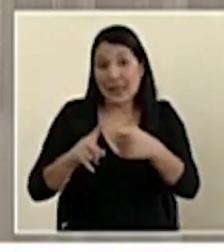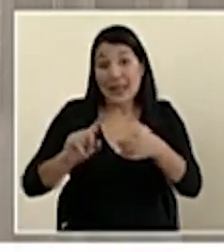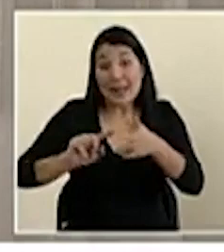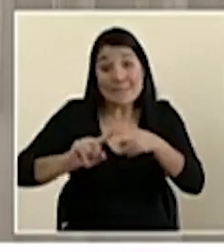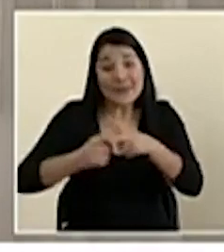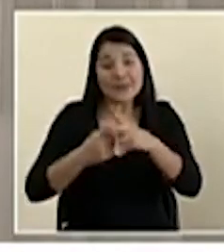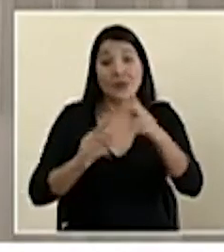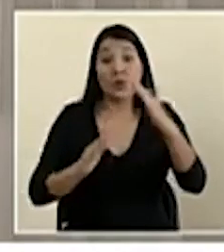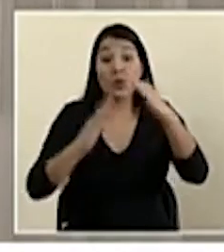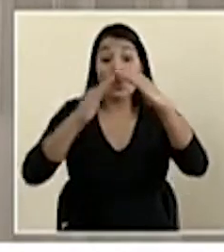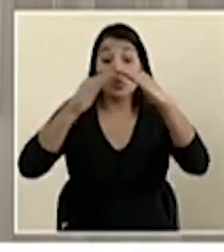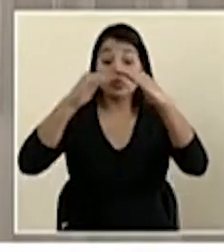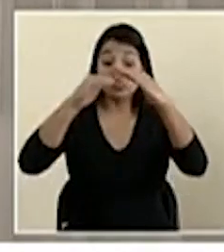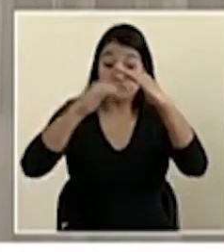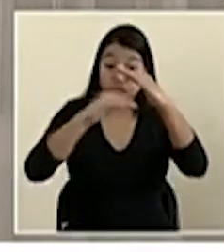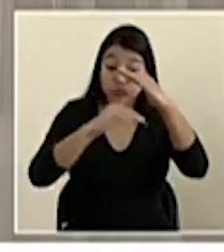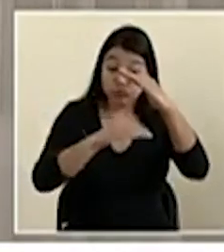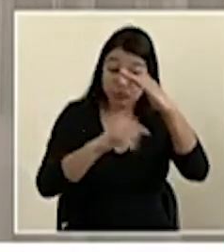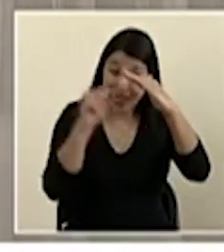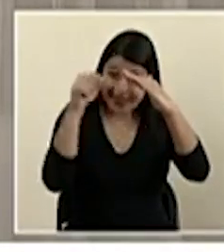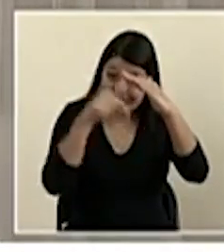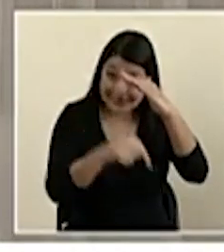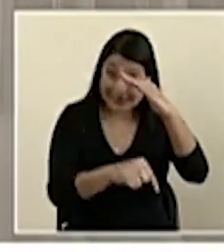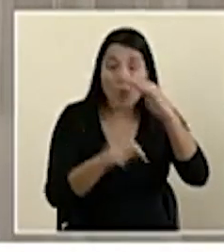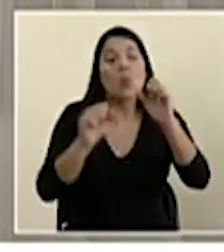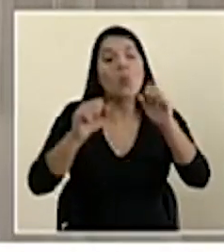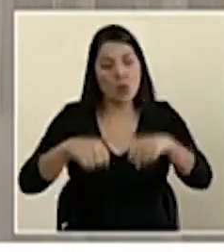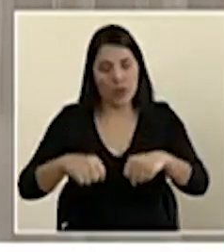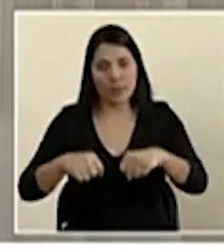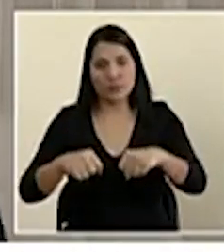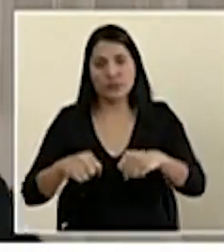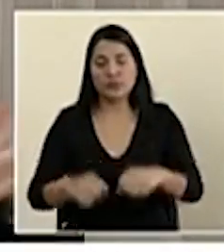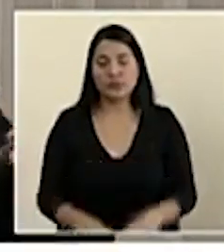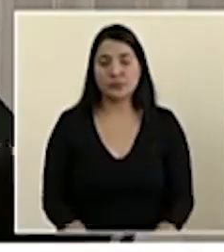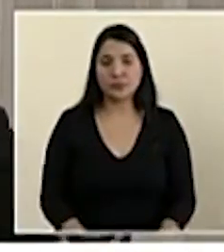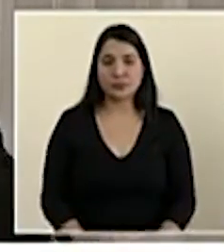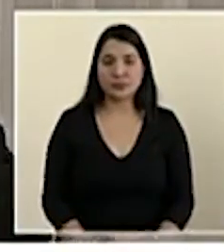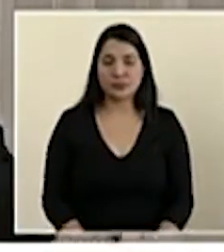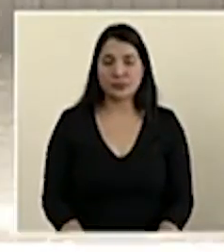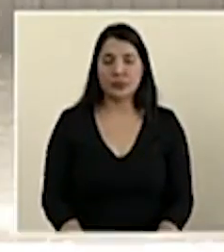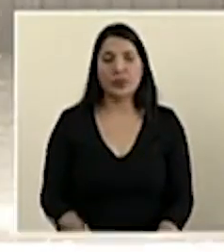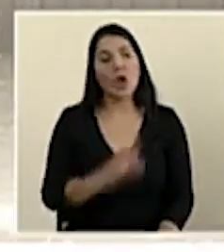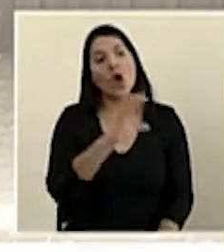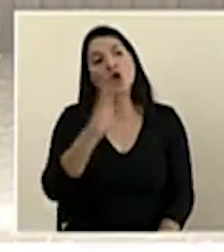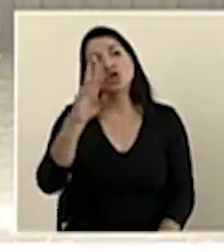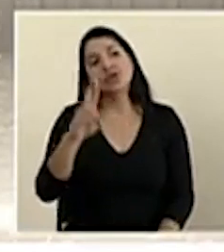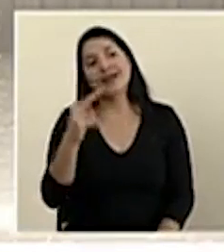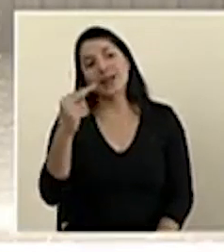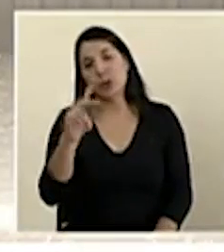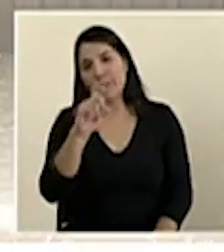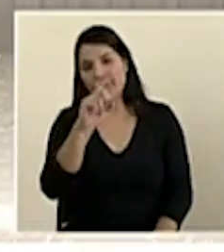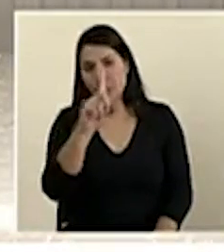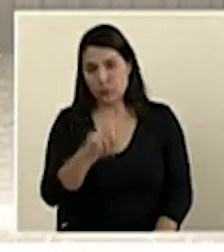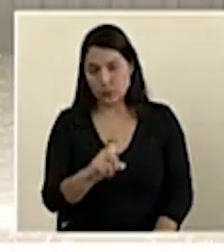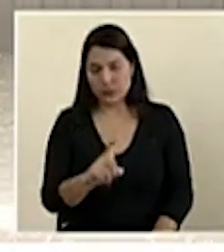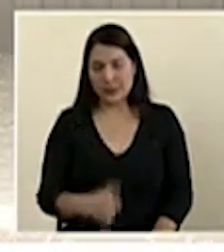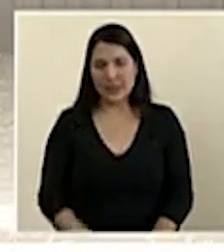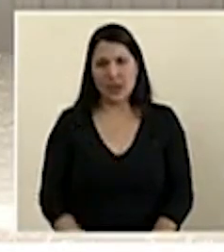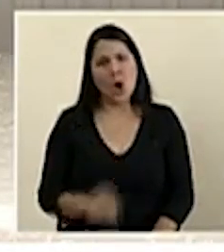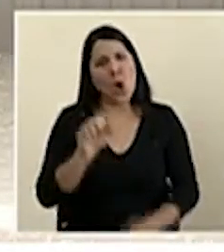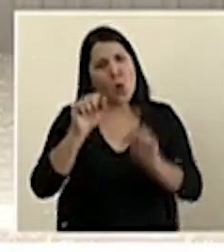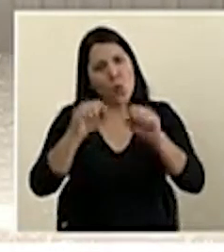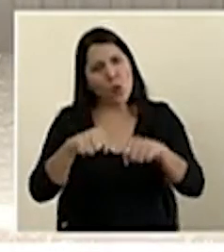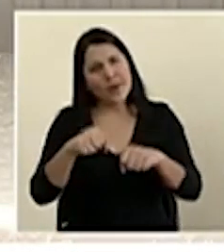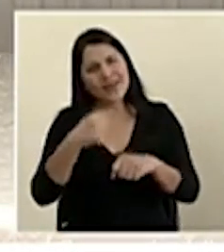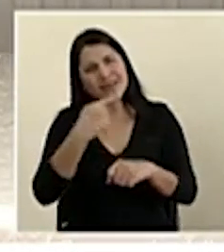mientras ese pico, justamente ese comportamiento de los casos nos permita hacerlo. Costa Rica Noticias pregunta, ¿podría indicarnos